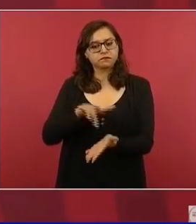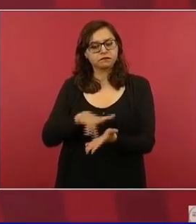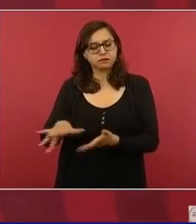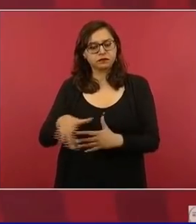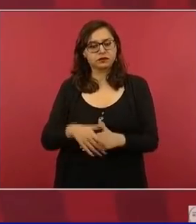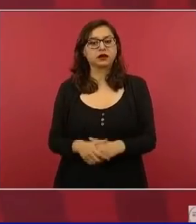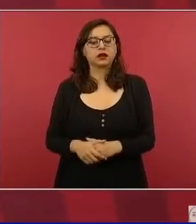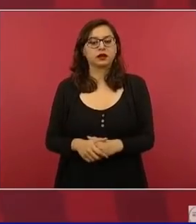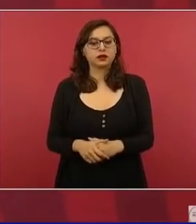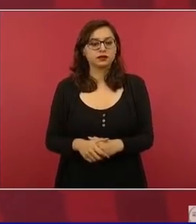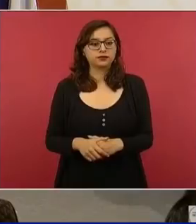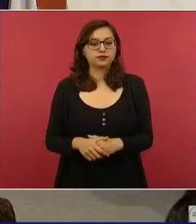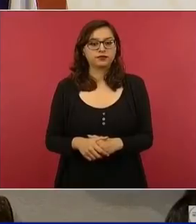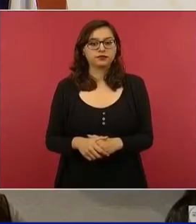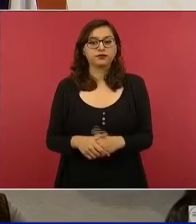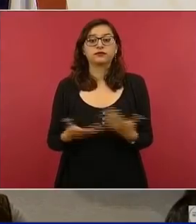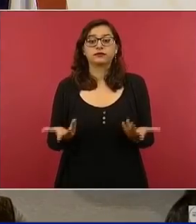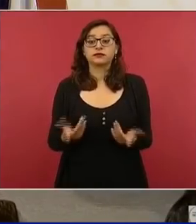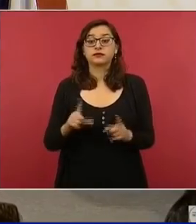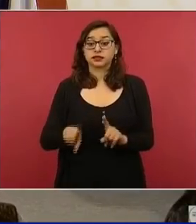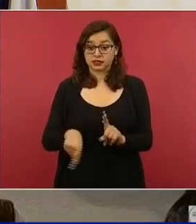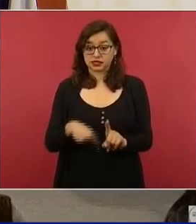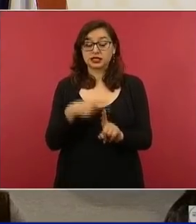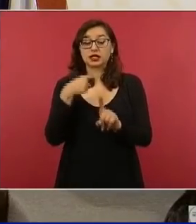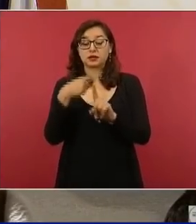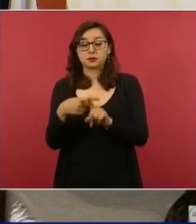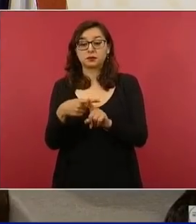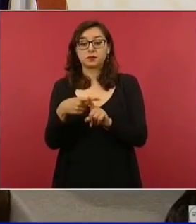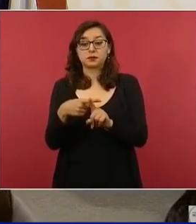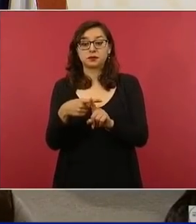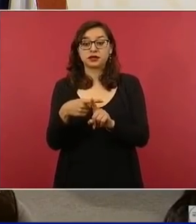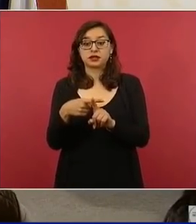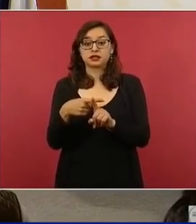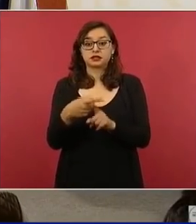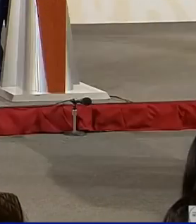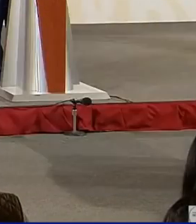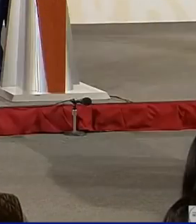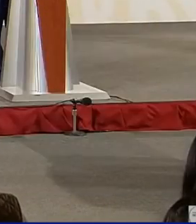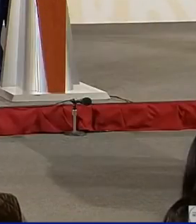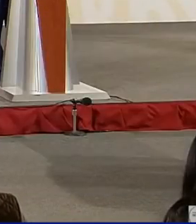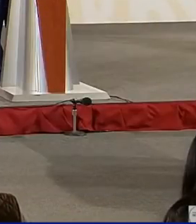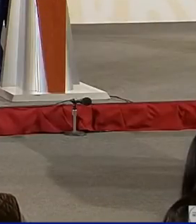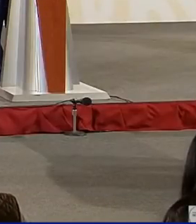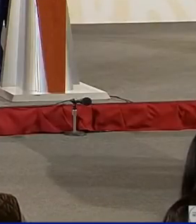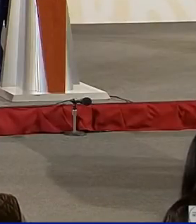agreguen que es gratuita la salud